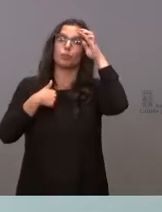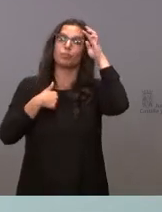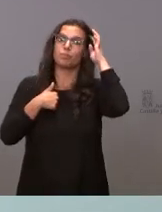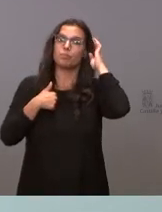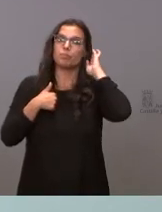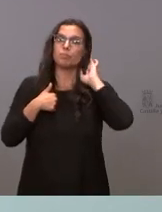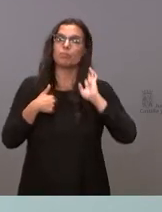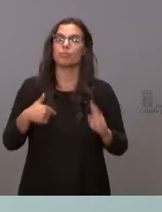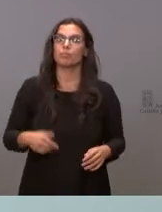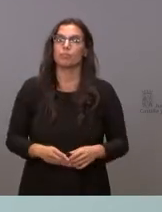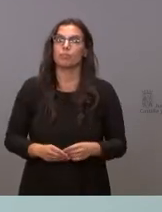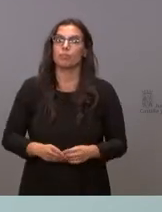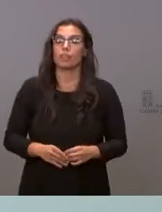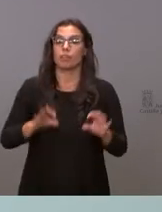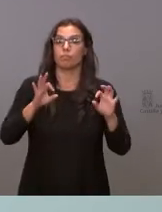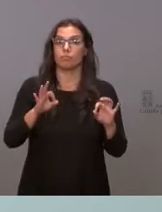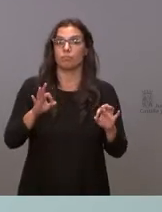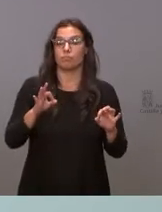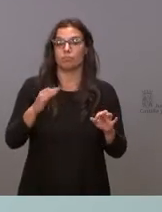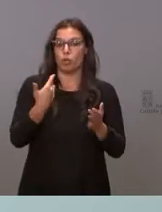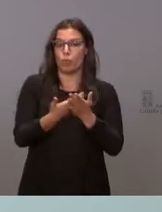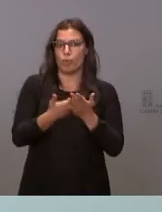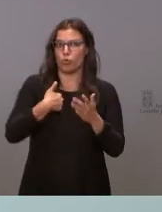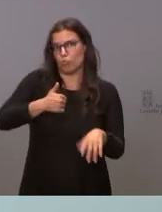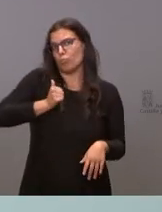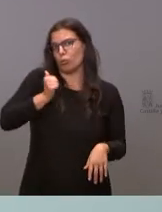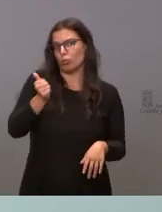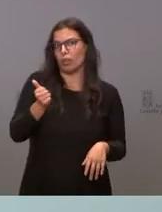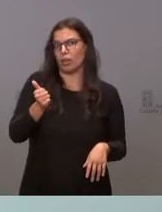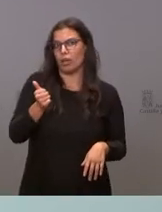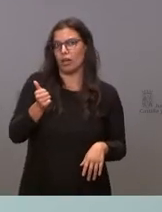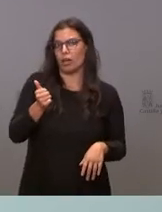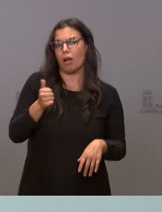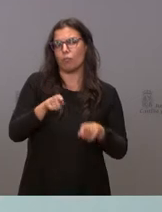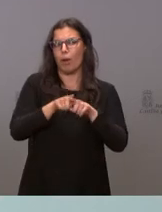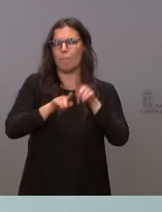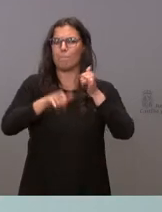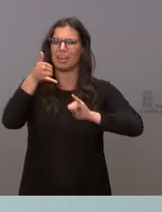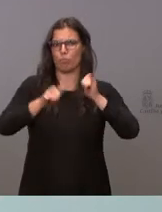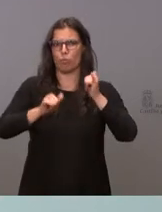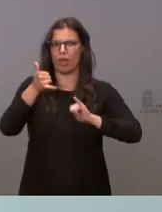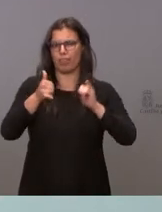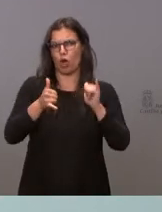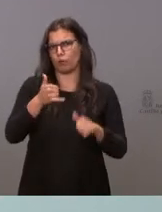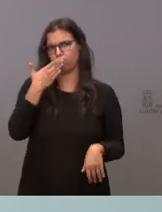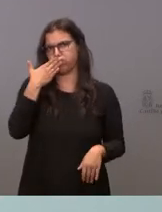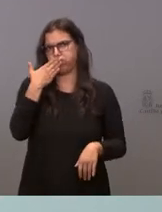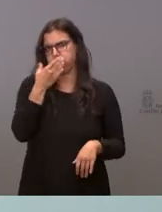yo he tenido la oportunidad de comprobar una burda manipulación de